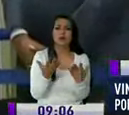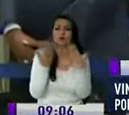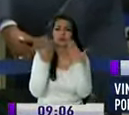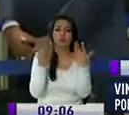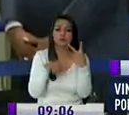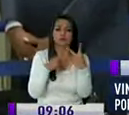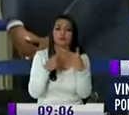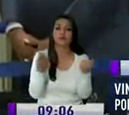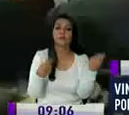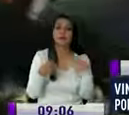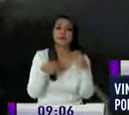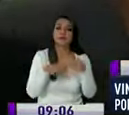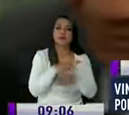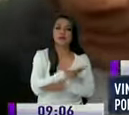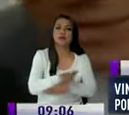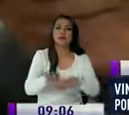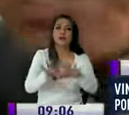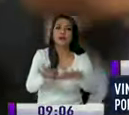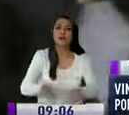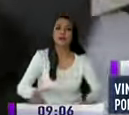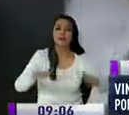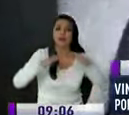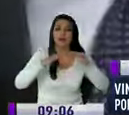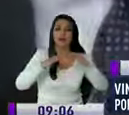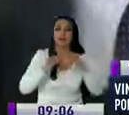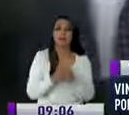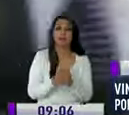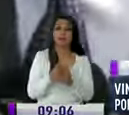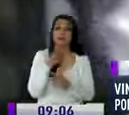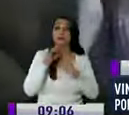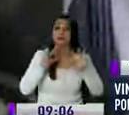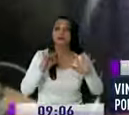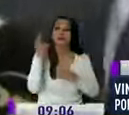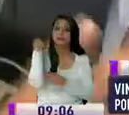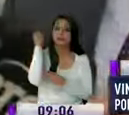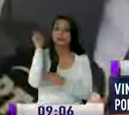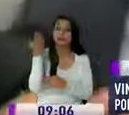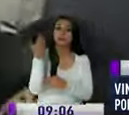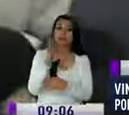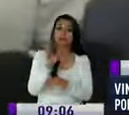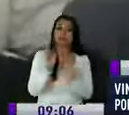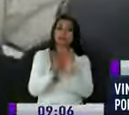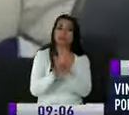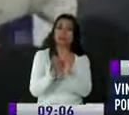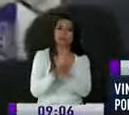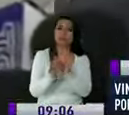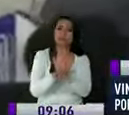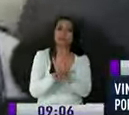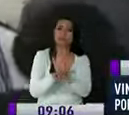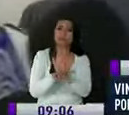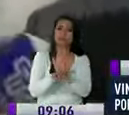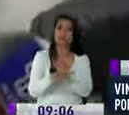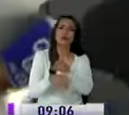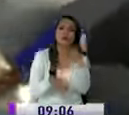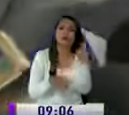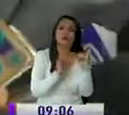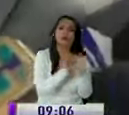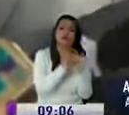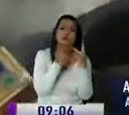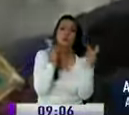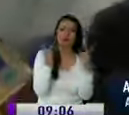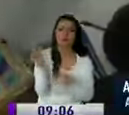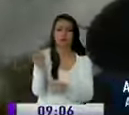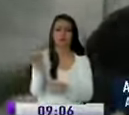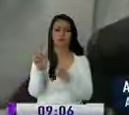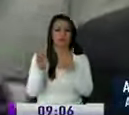venta de unas fincas Según el informe de la UAFE cerca de 7 millones llegaron a las cuentas de las agencias desde instituciones públicas No, estos